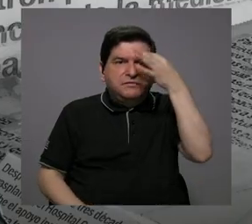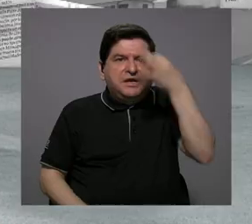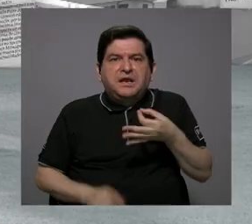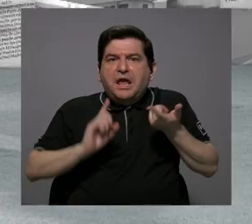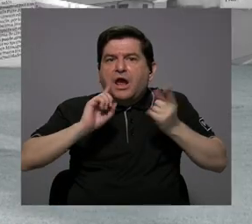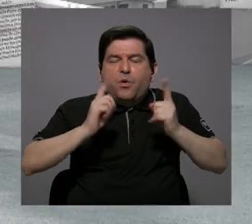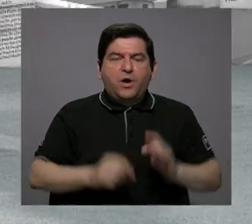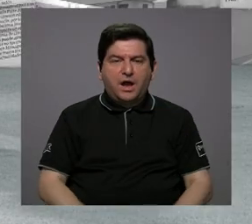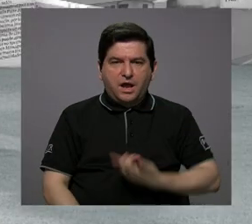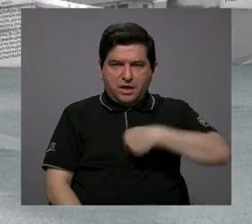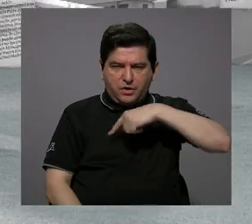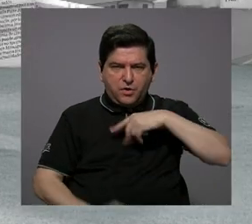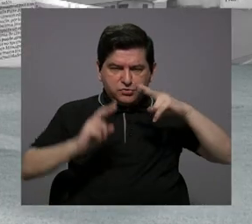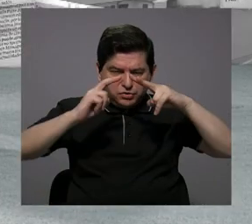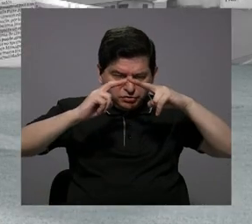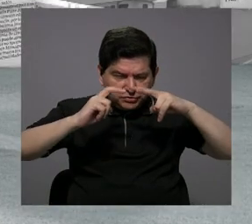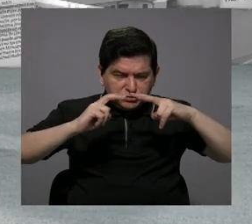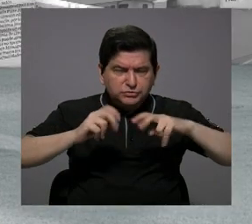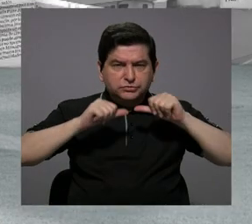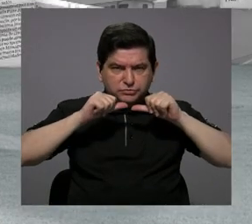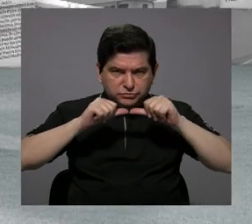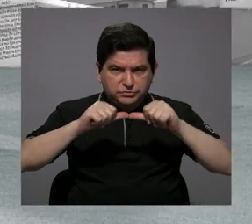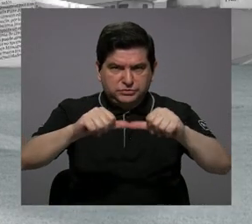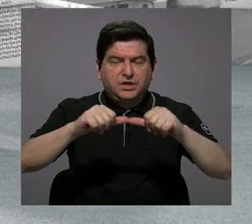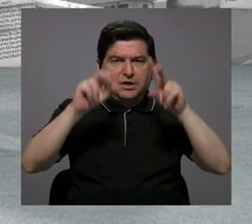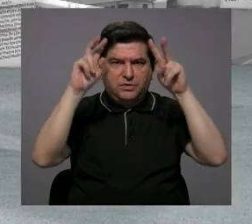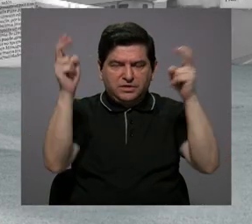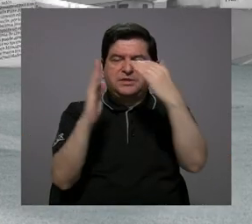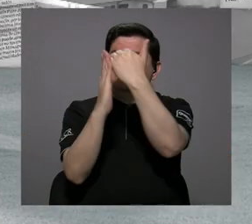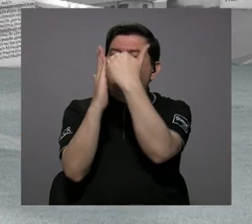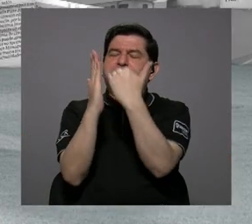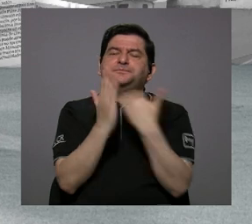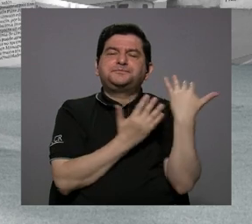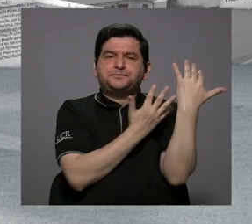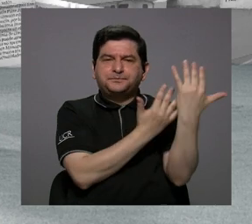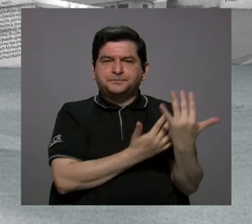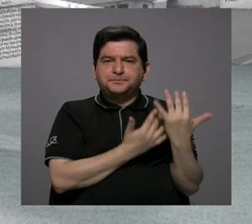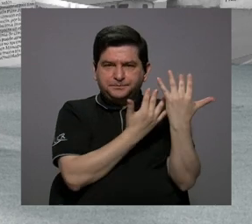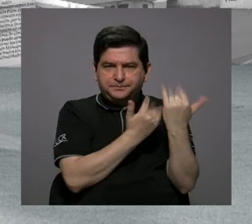Nosotros hemos dado un seguimiento con relación al tema de las listas de espera.